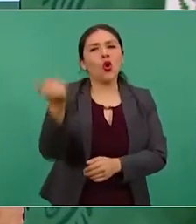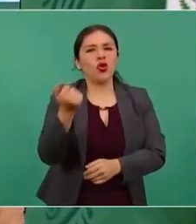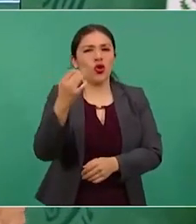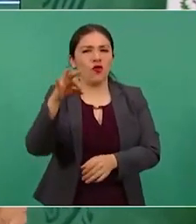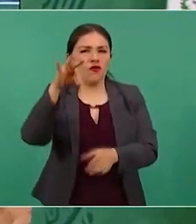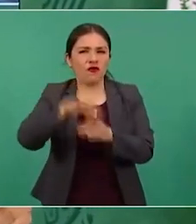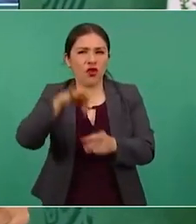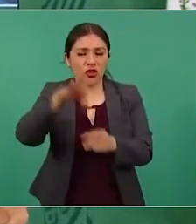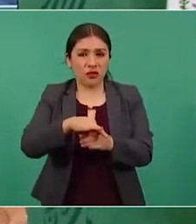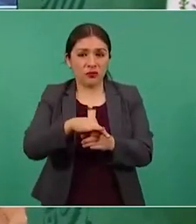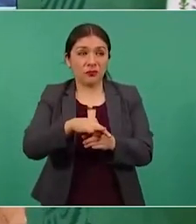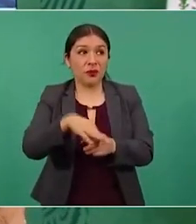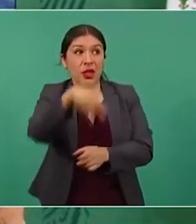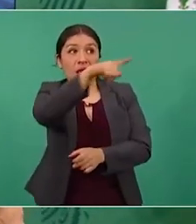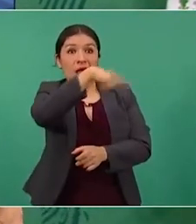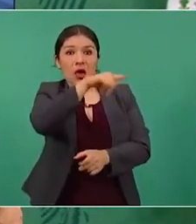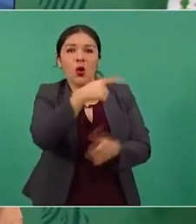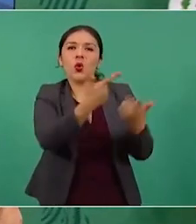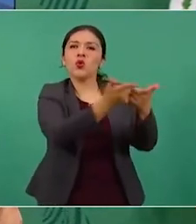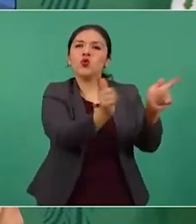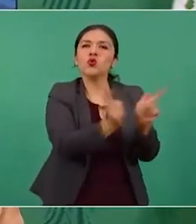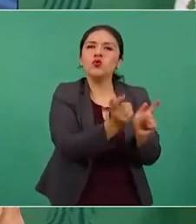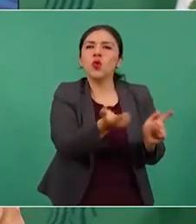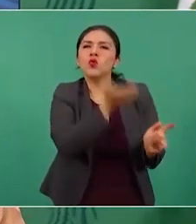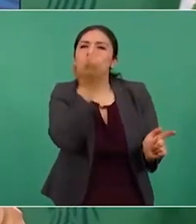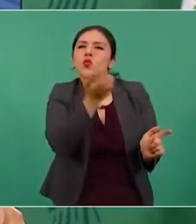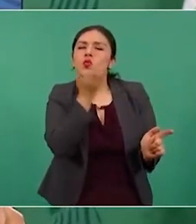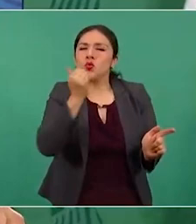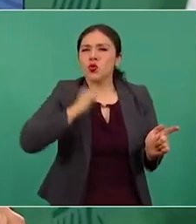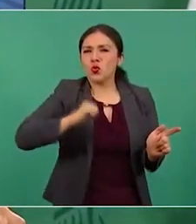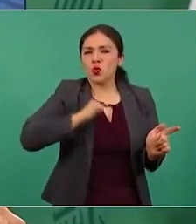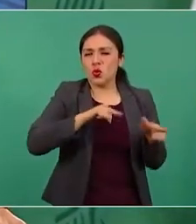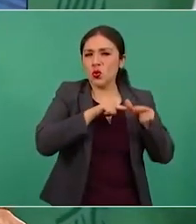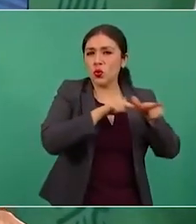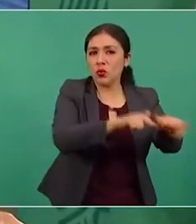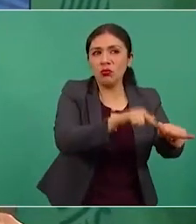y el bloque conservador no tuvo mayoría.